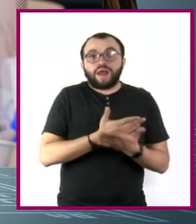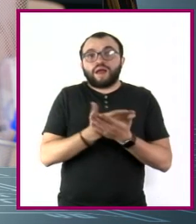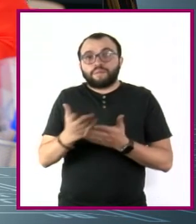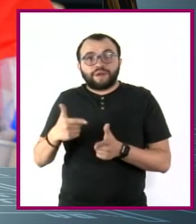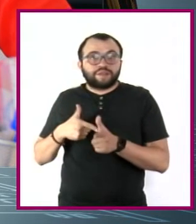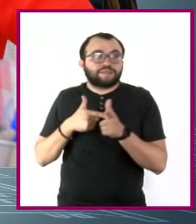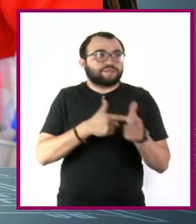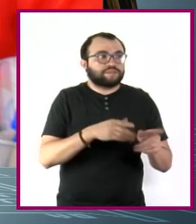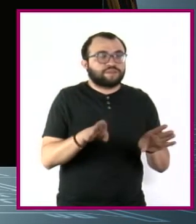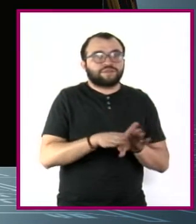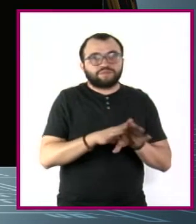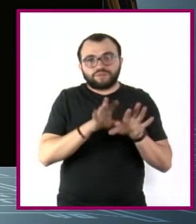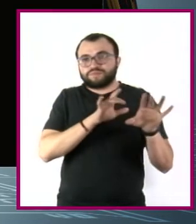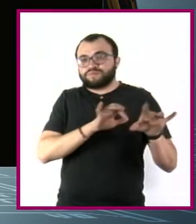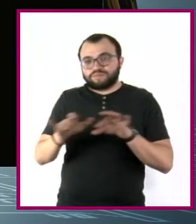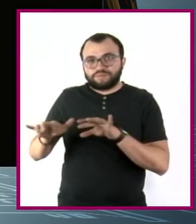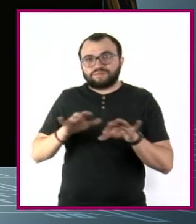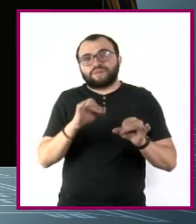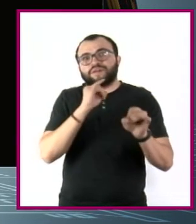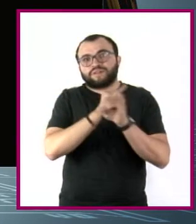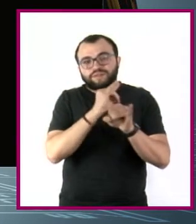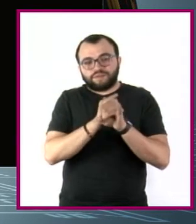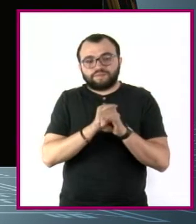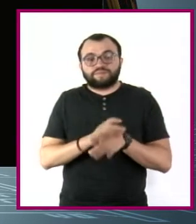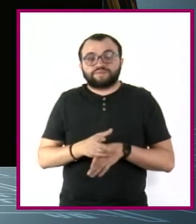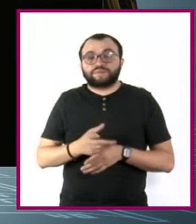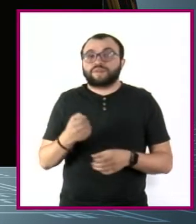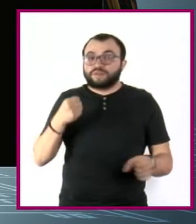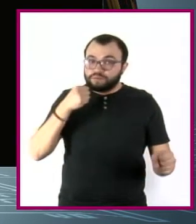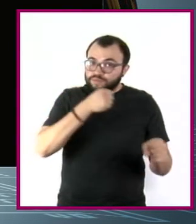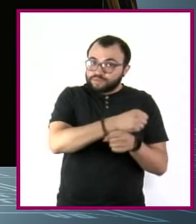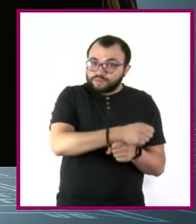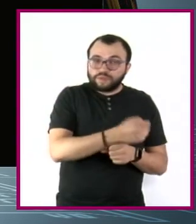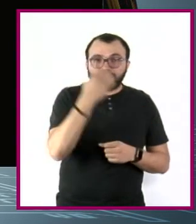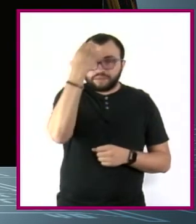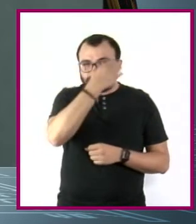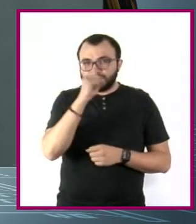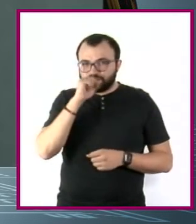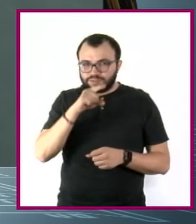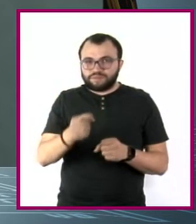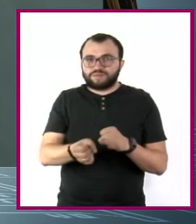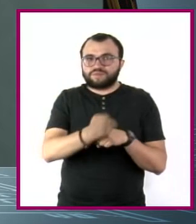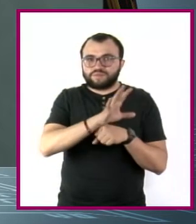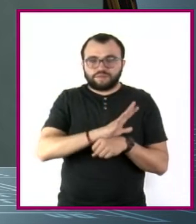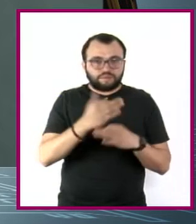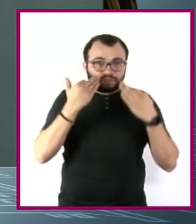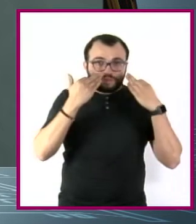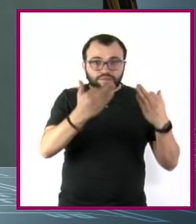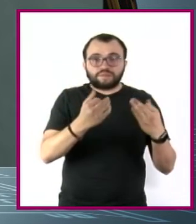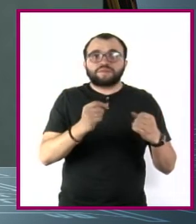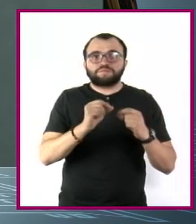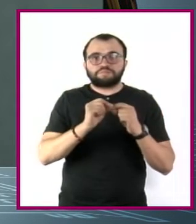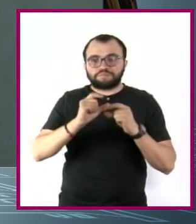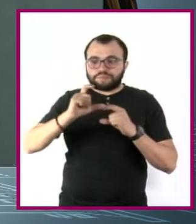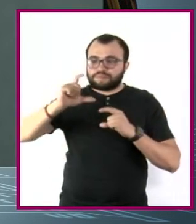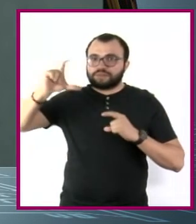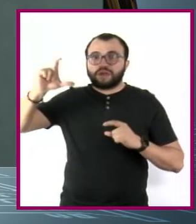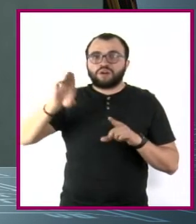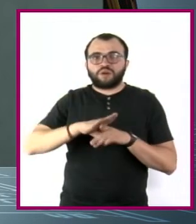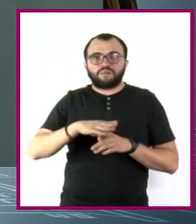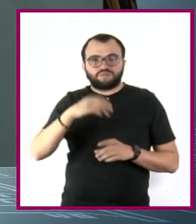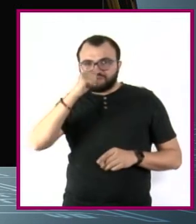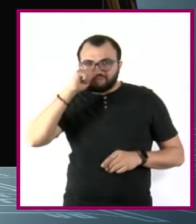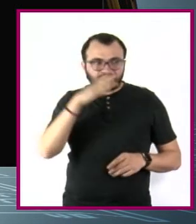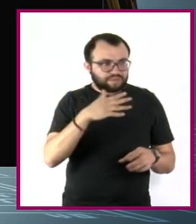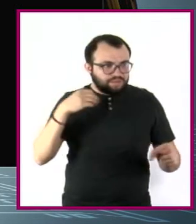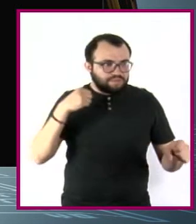con su empleo de manera virtual. En cuanto a la violencia, los estudios realizados en la pandemia mostraron un incremento de agresiones hacia las mujeres y